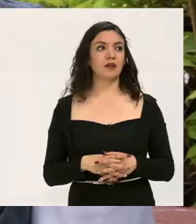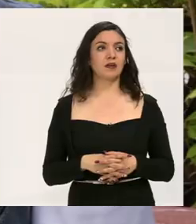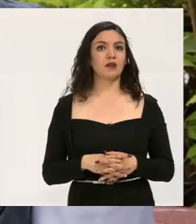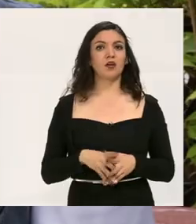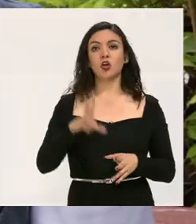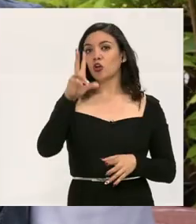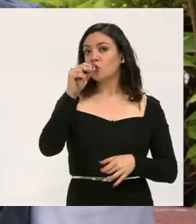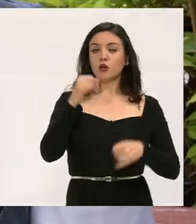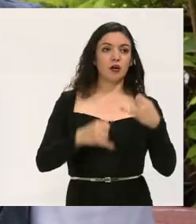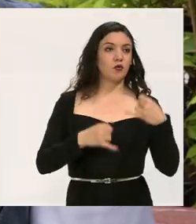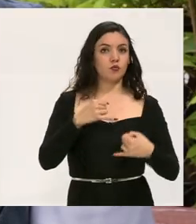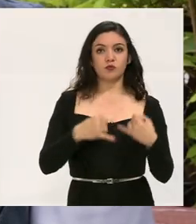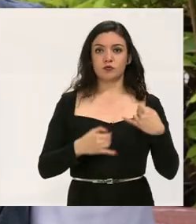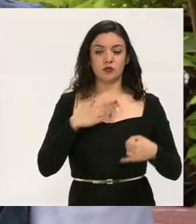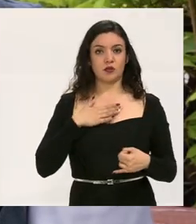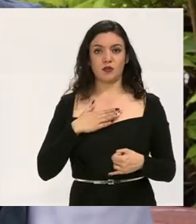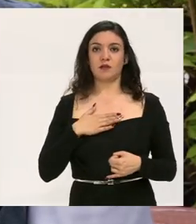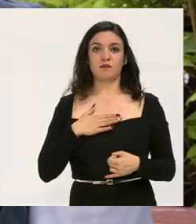No las juzguen.